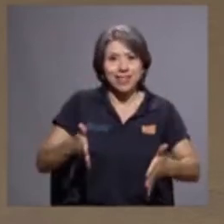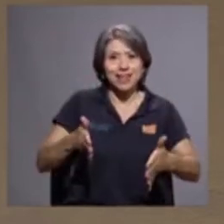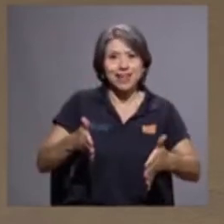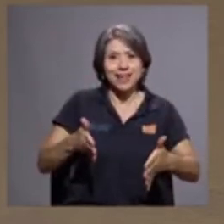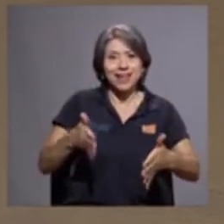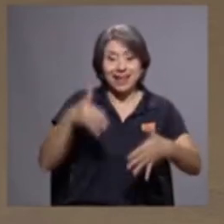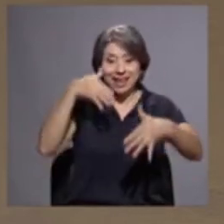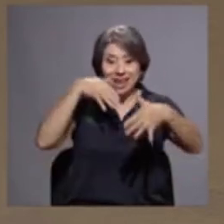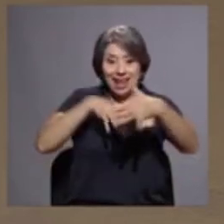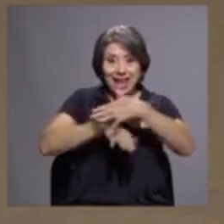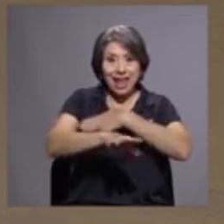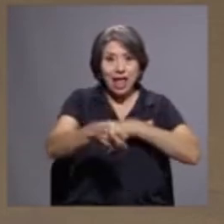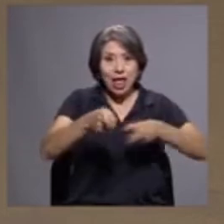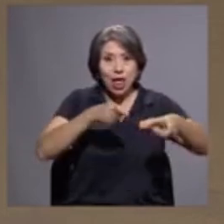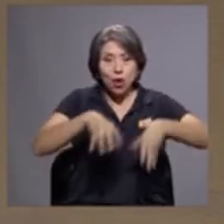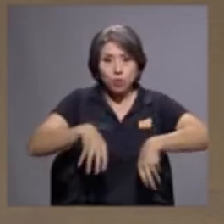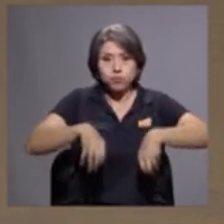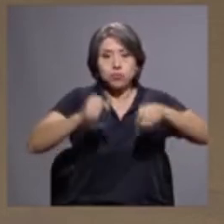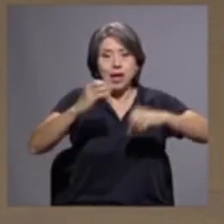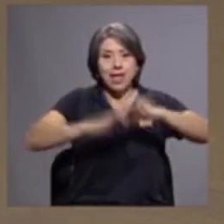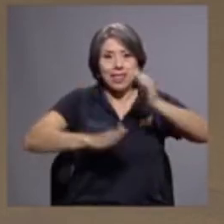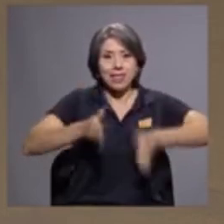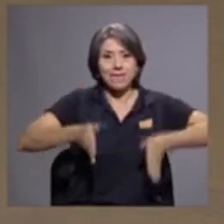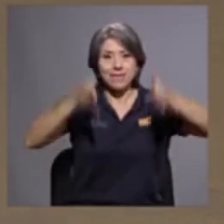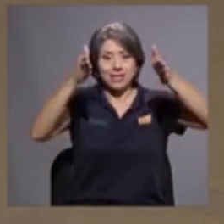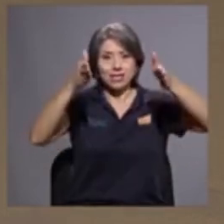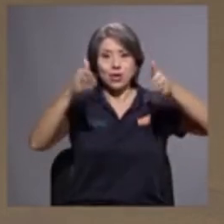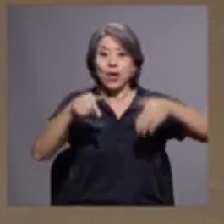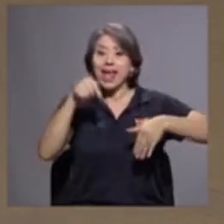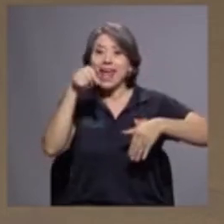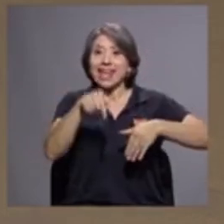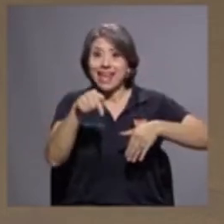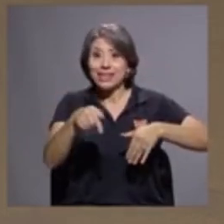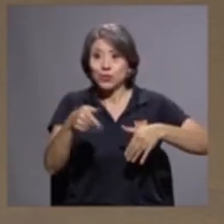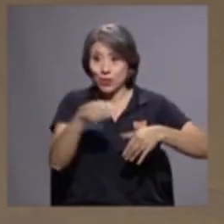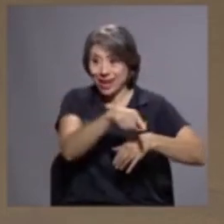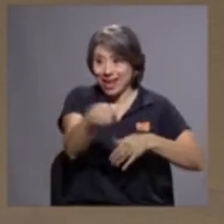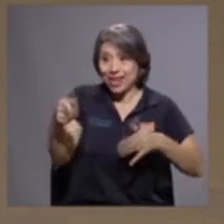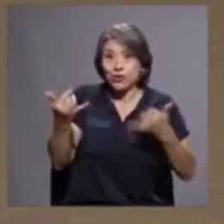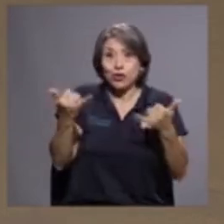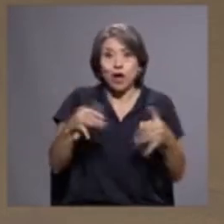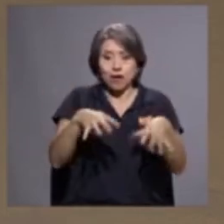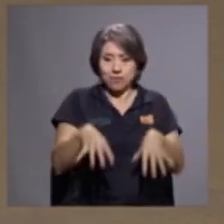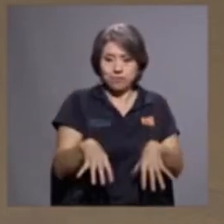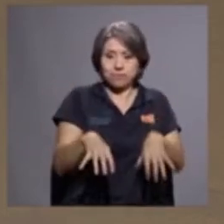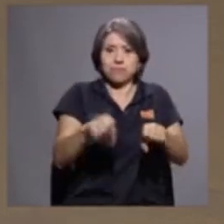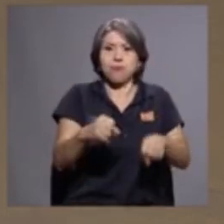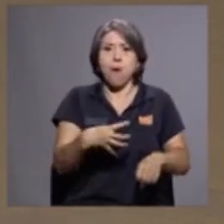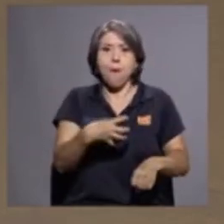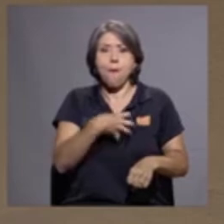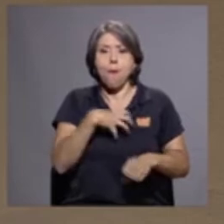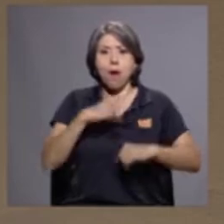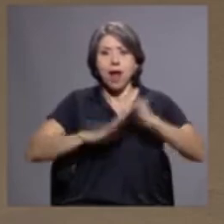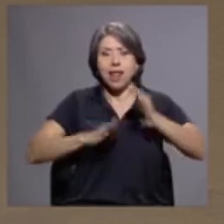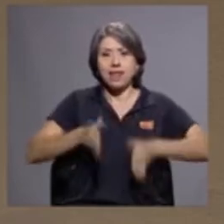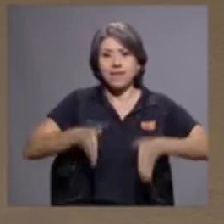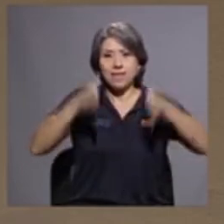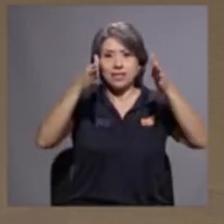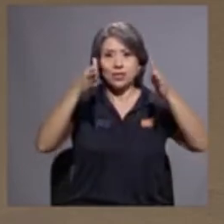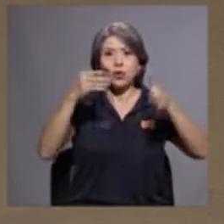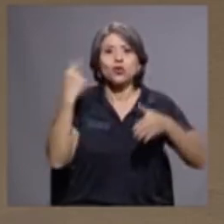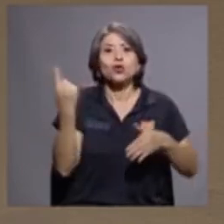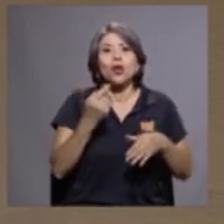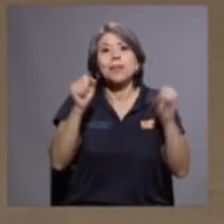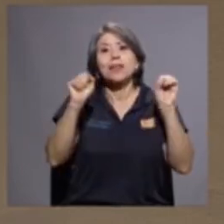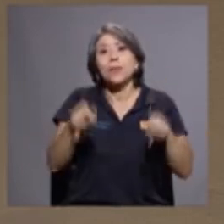tomó el edificio, en este ámbito de la apropiación del edificio, lo único que podríamos decir es que existen estas